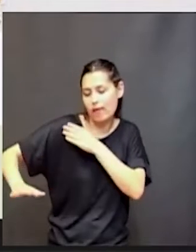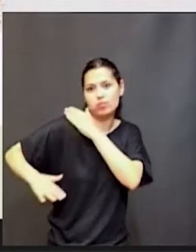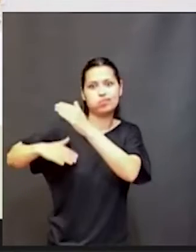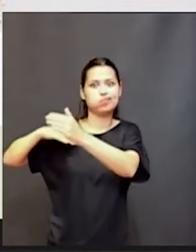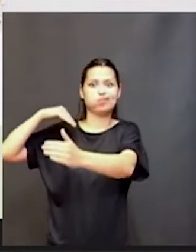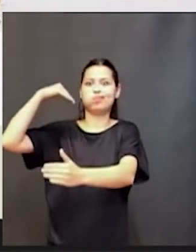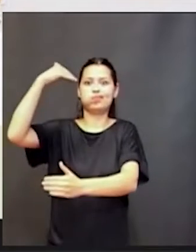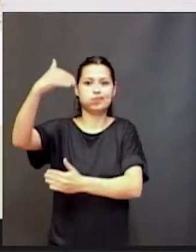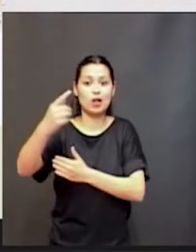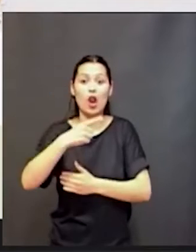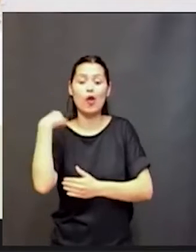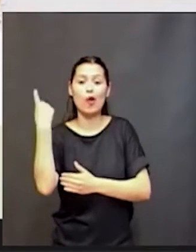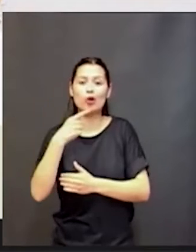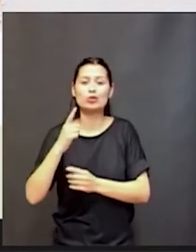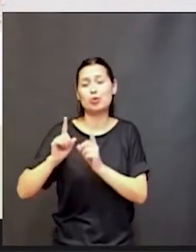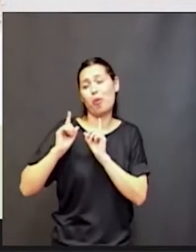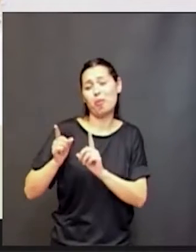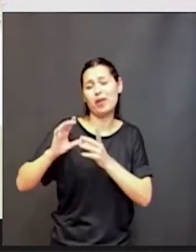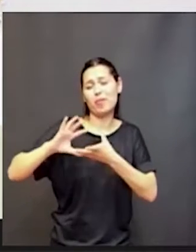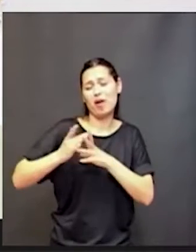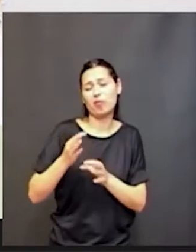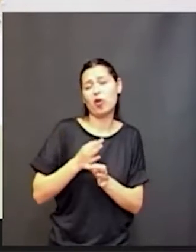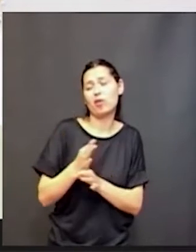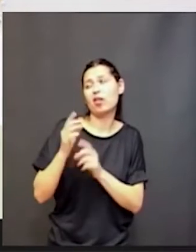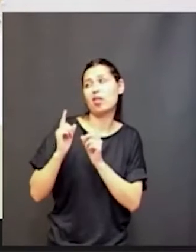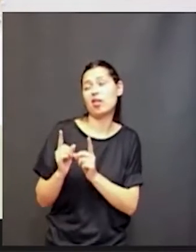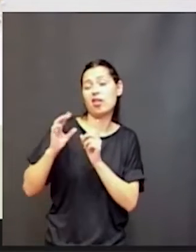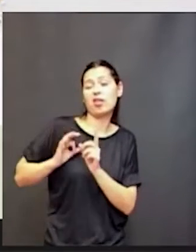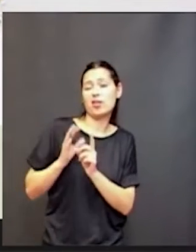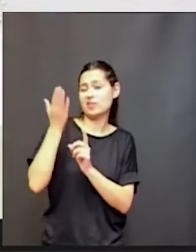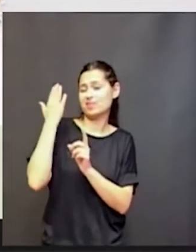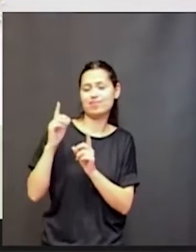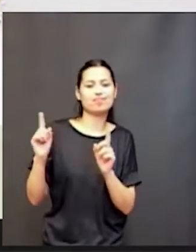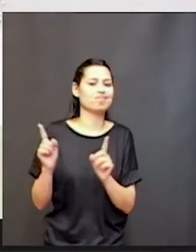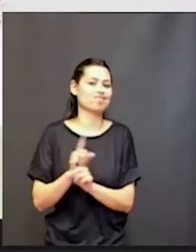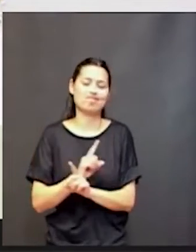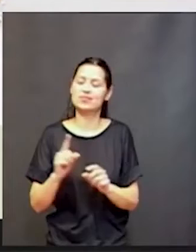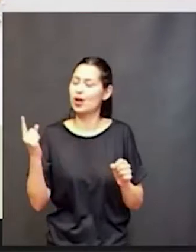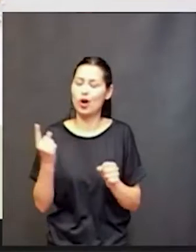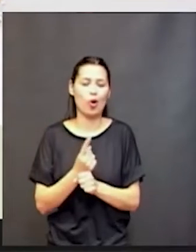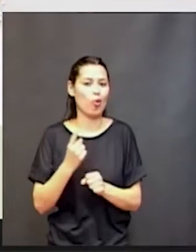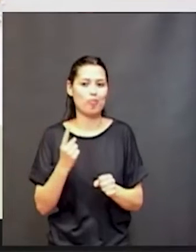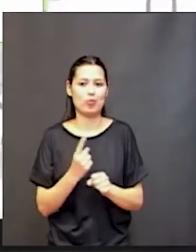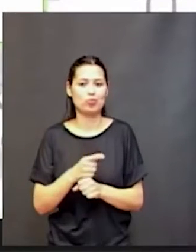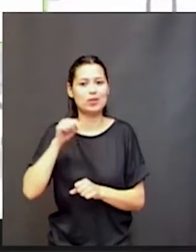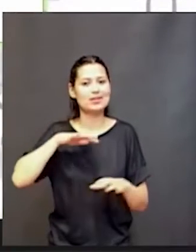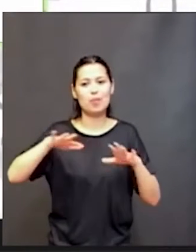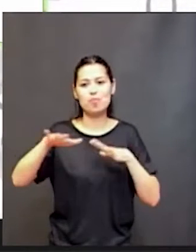instancias anteriores, debemos entender que estamos en una era la que llamamos era digital y no podemos negar el progreso,